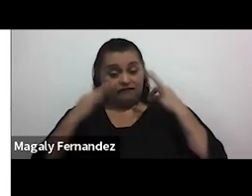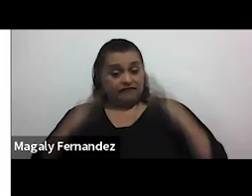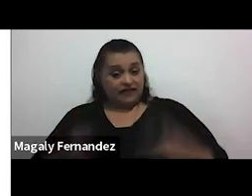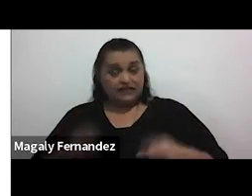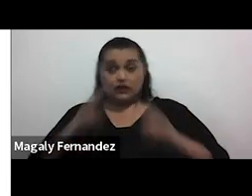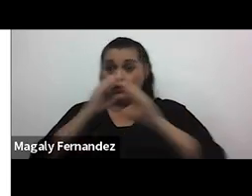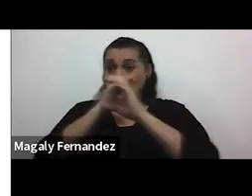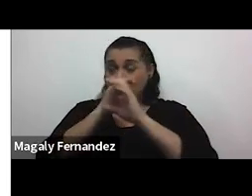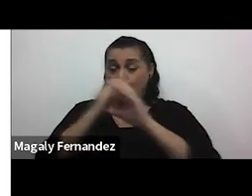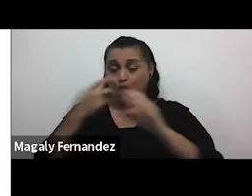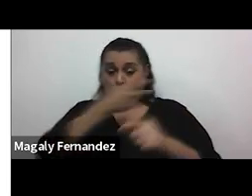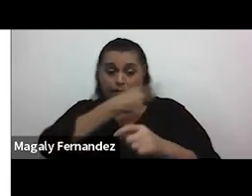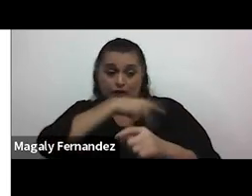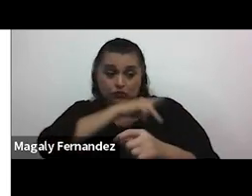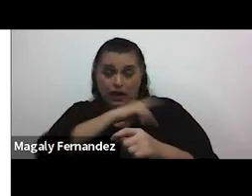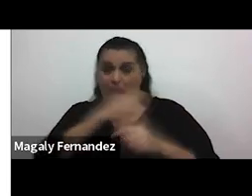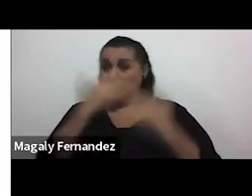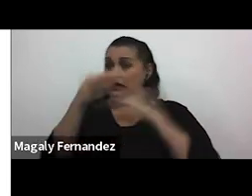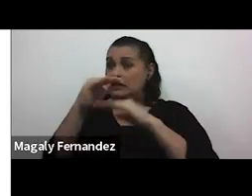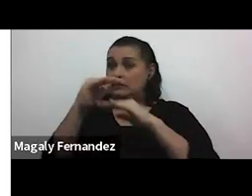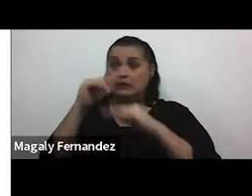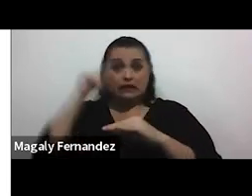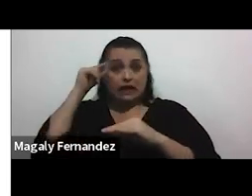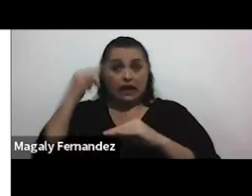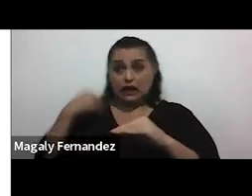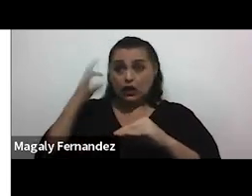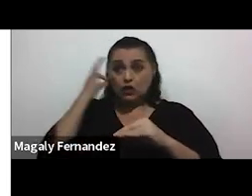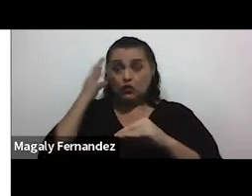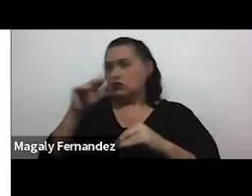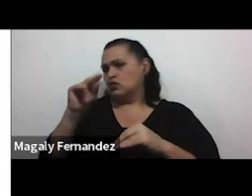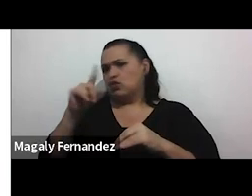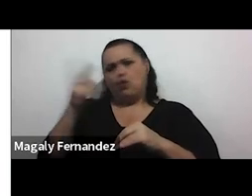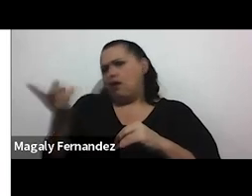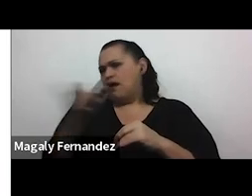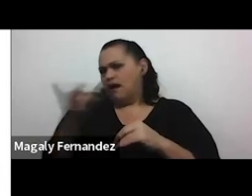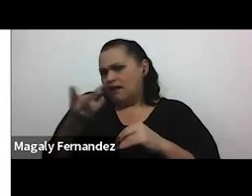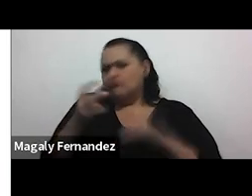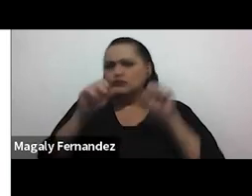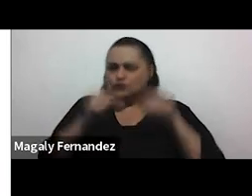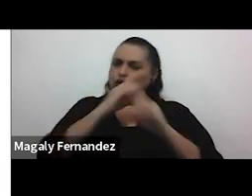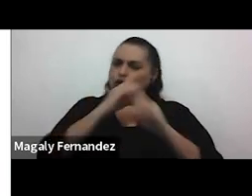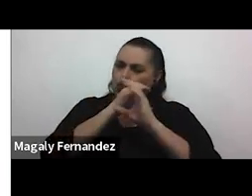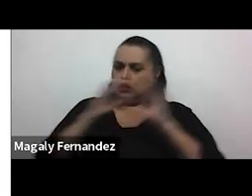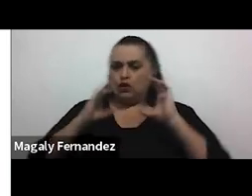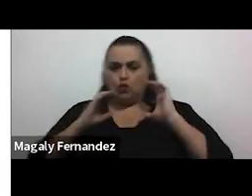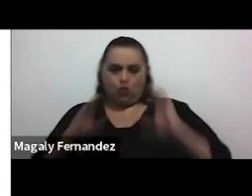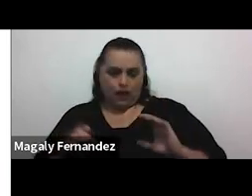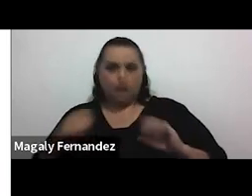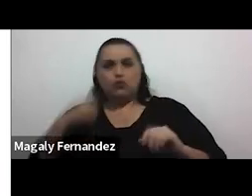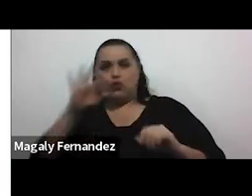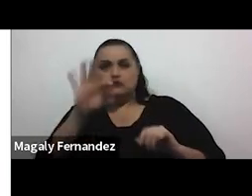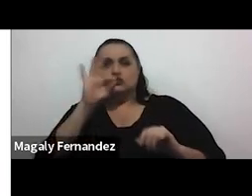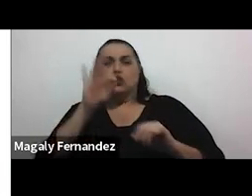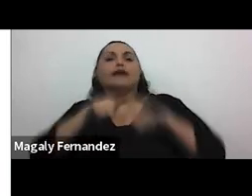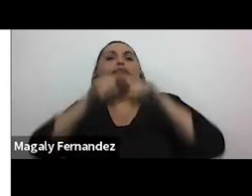al género. Ambas personas pueden preocuparse por su apariencia y, por supuesto, elegir también de